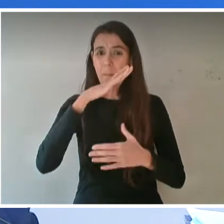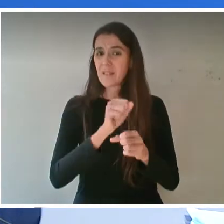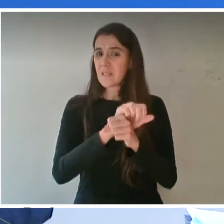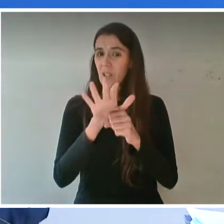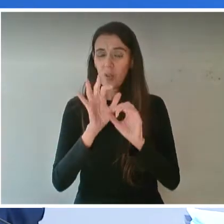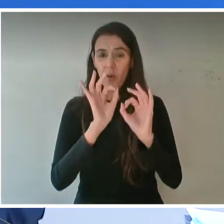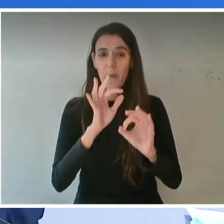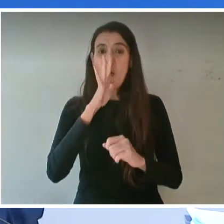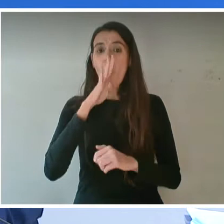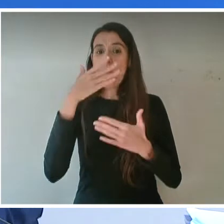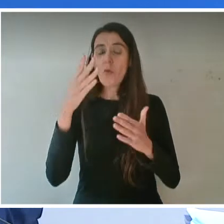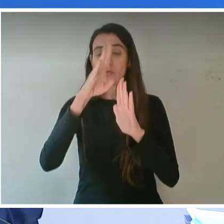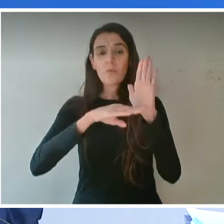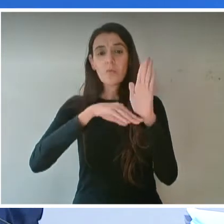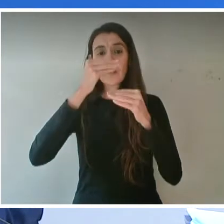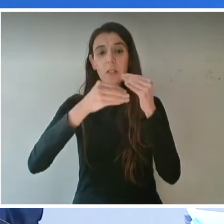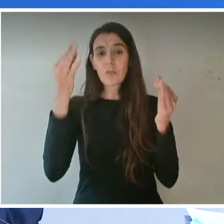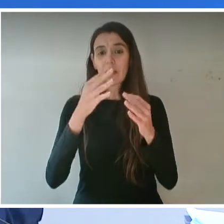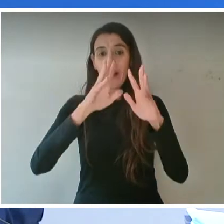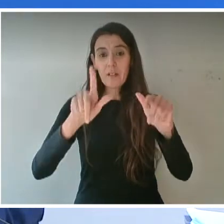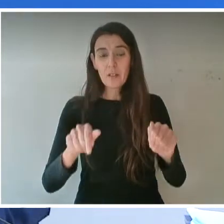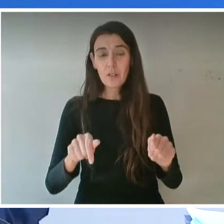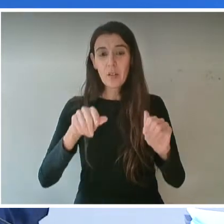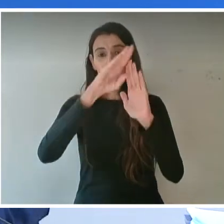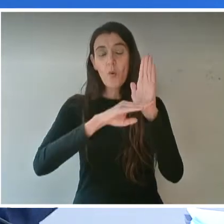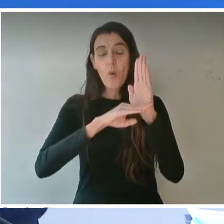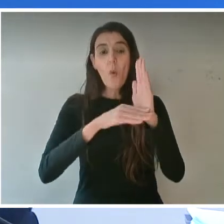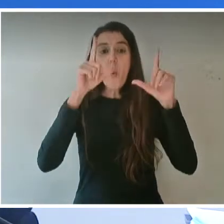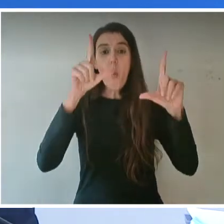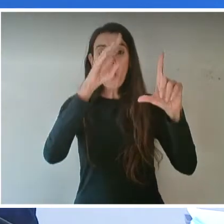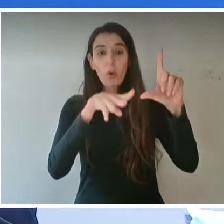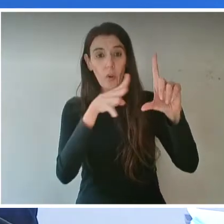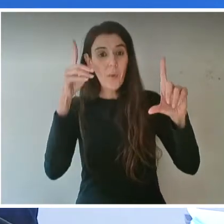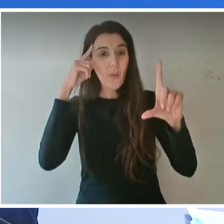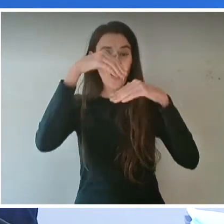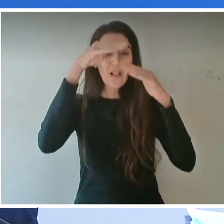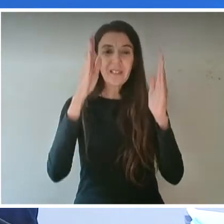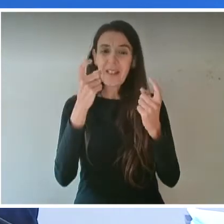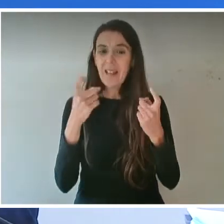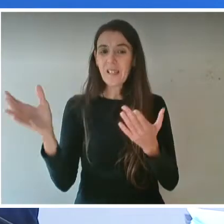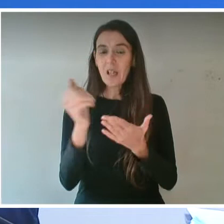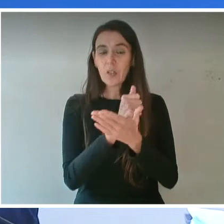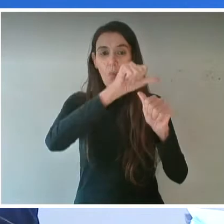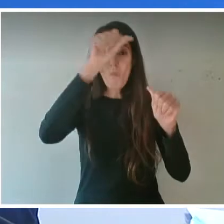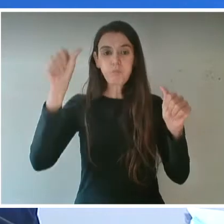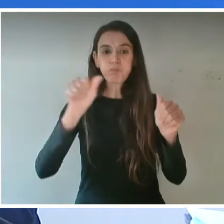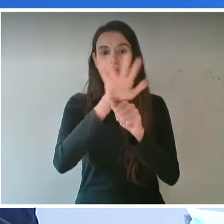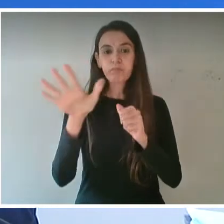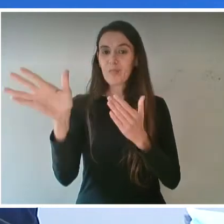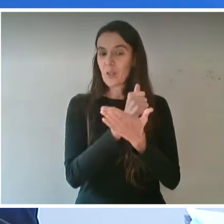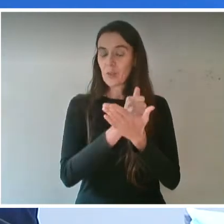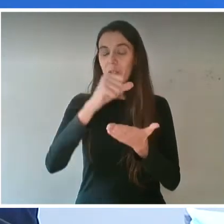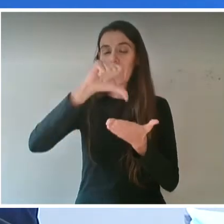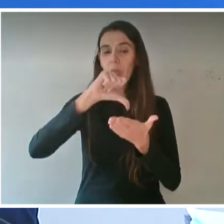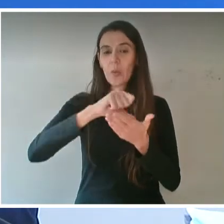Por ello, se ha establecido con las residencias un cronograma para atender sus necesidades durante la pandemia y la ciudad,